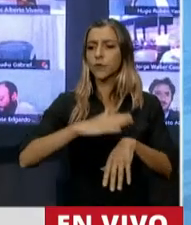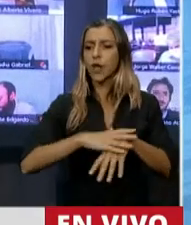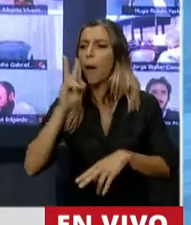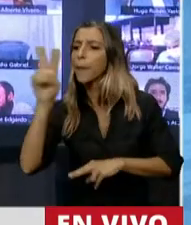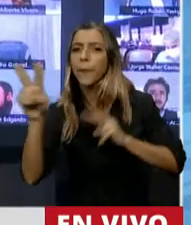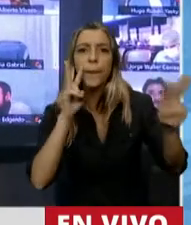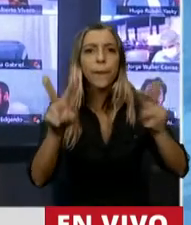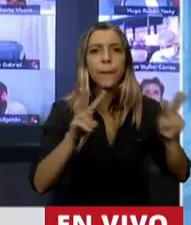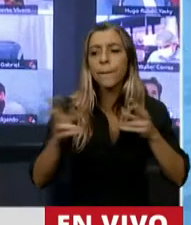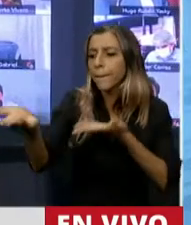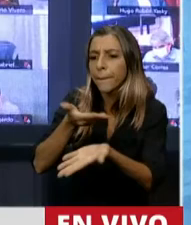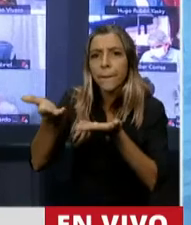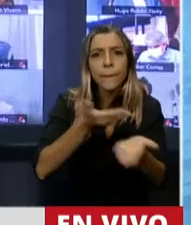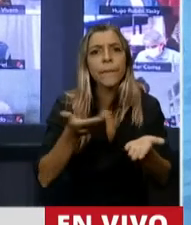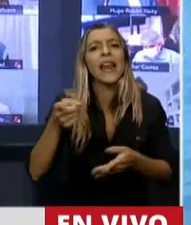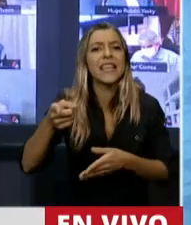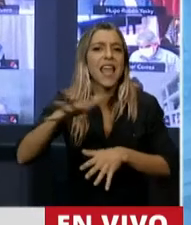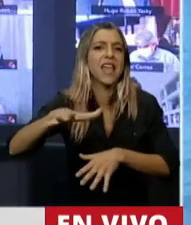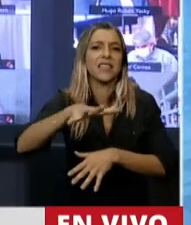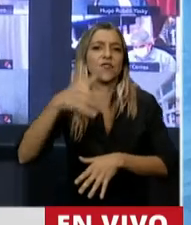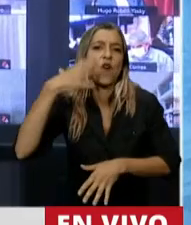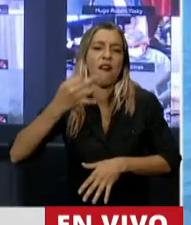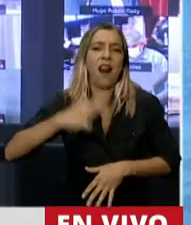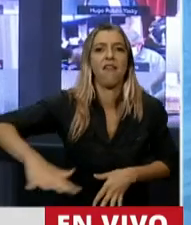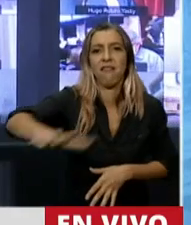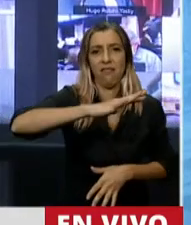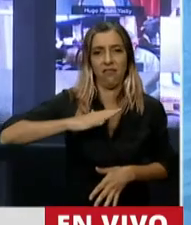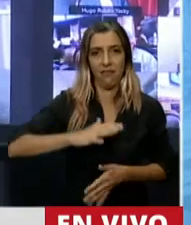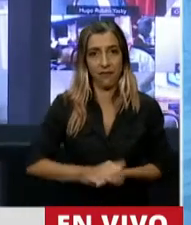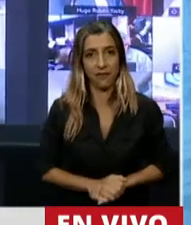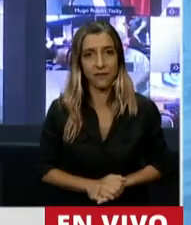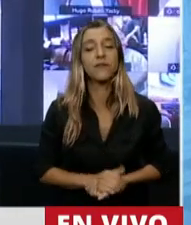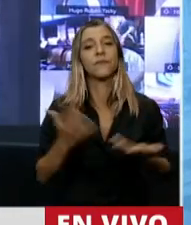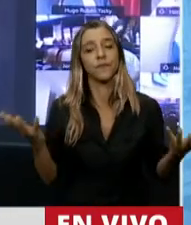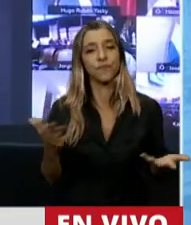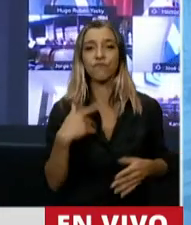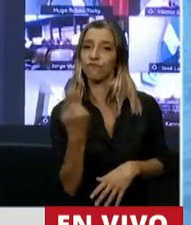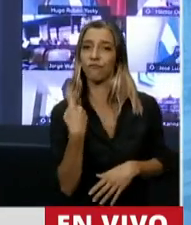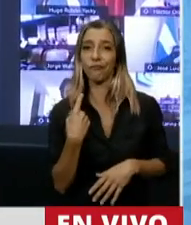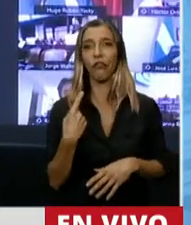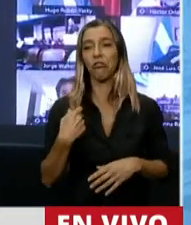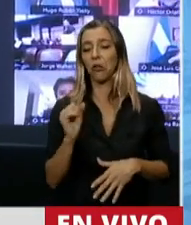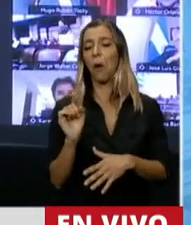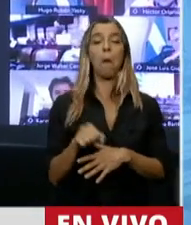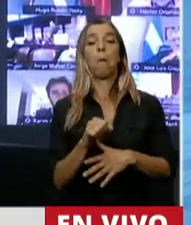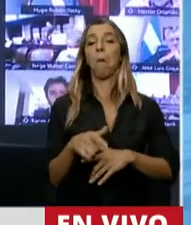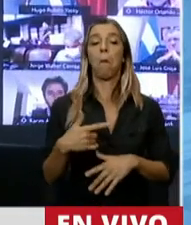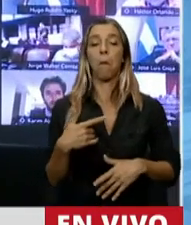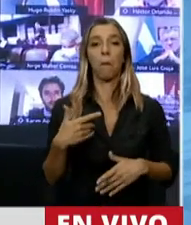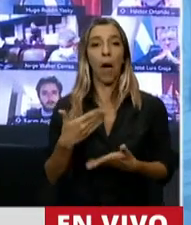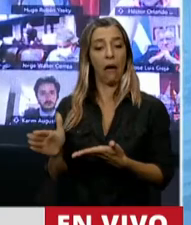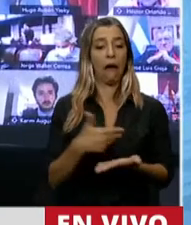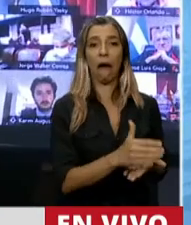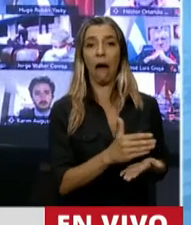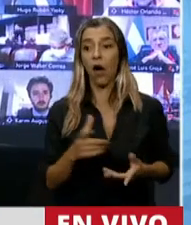ineludibles de la realidad humana. No es una opción posible vivir indiferentes ante el dolor. No podemos